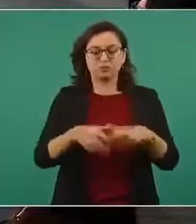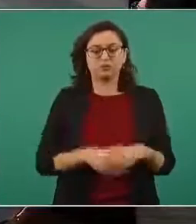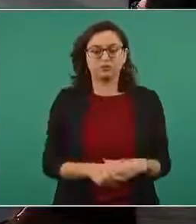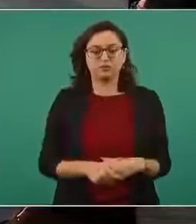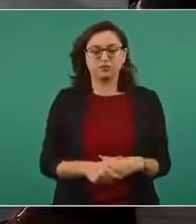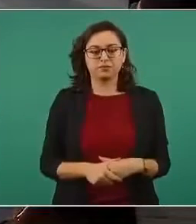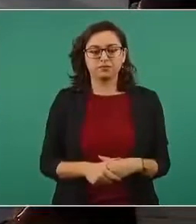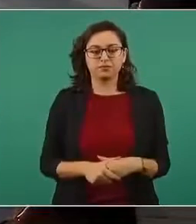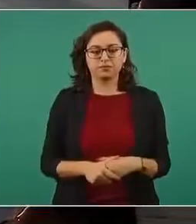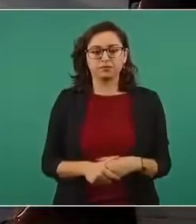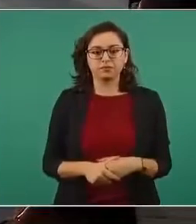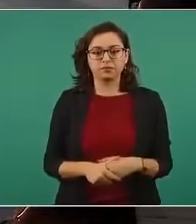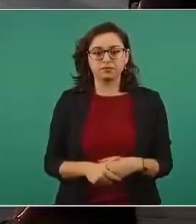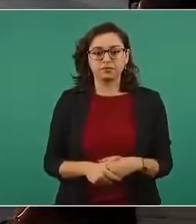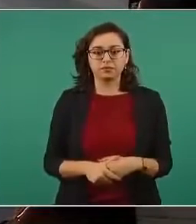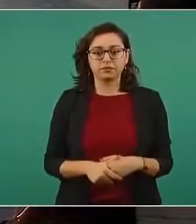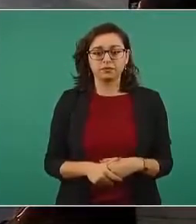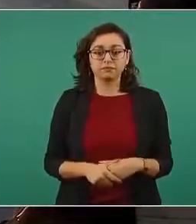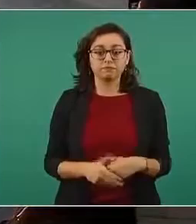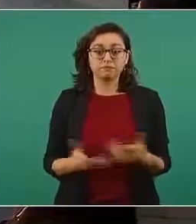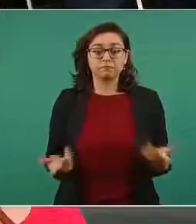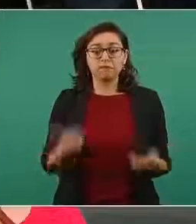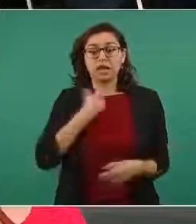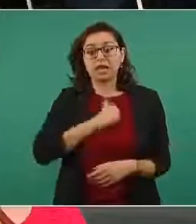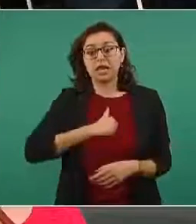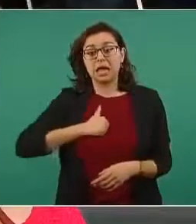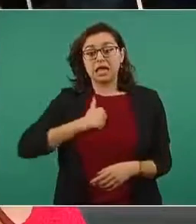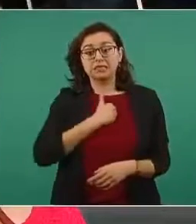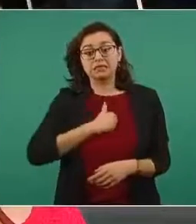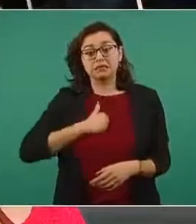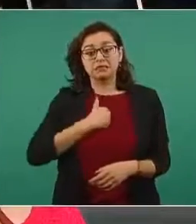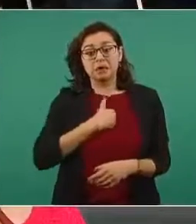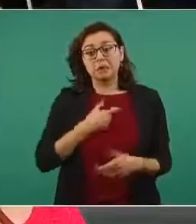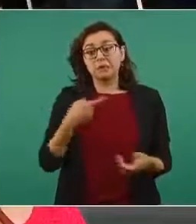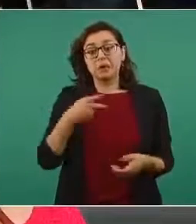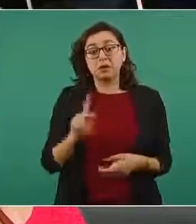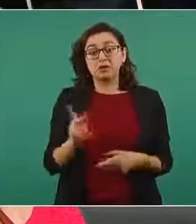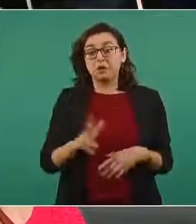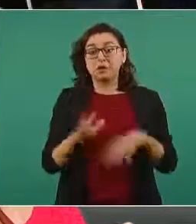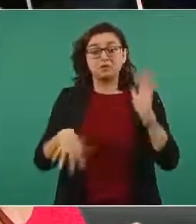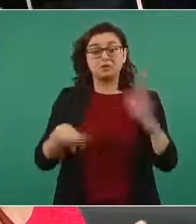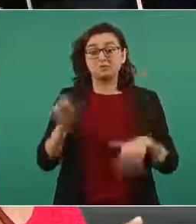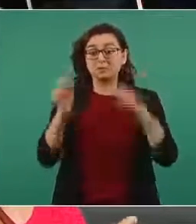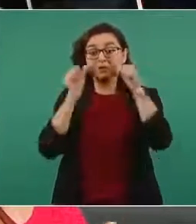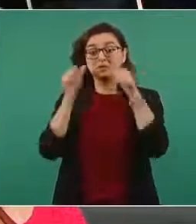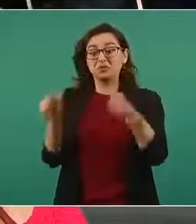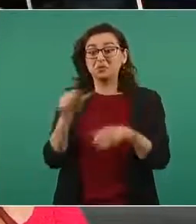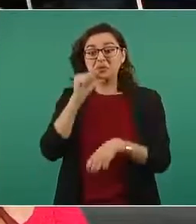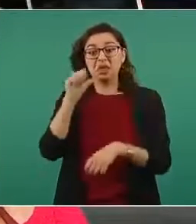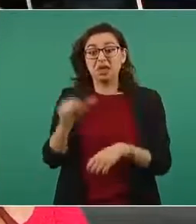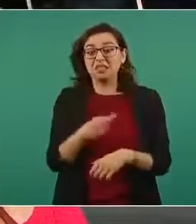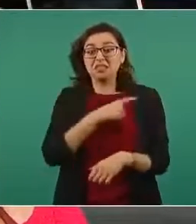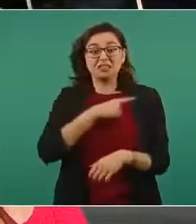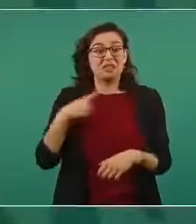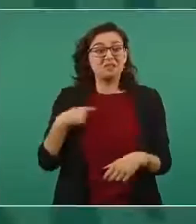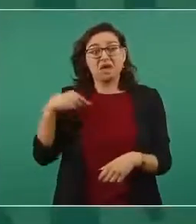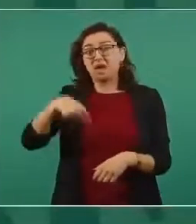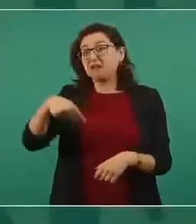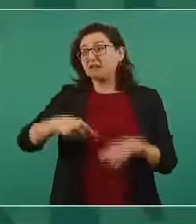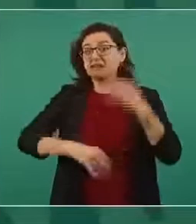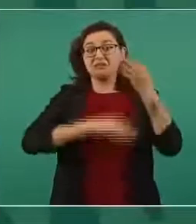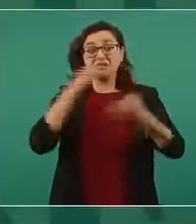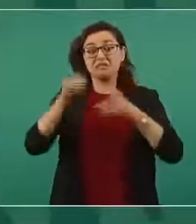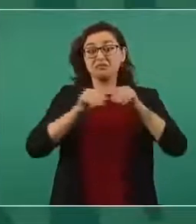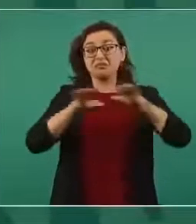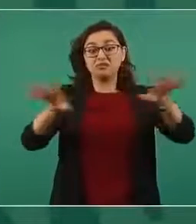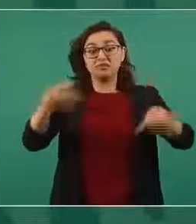va a seguir atendiendo lo lamentable es que los casos tengan que llegar a ser mediáticos presidente para que se atiendan no no